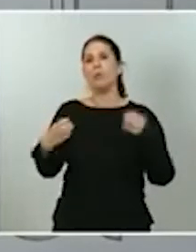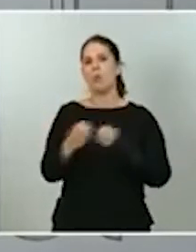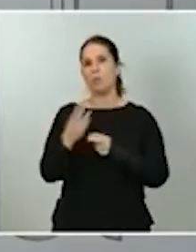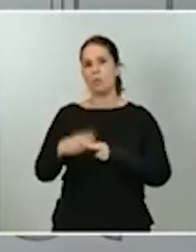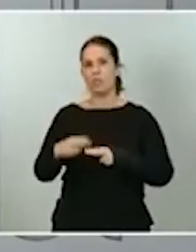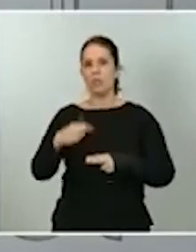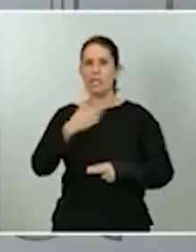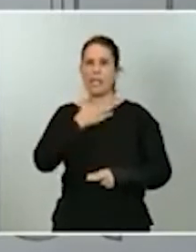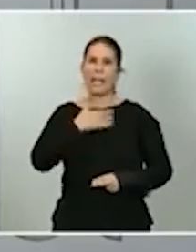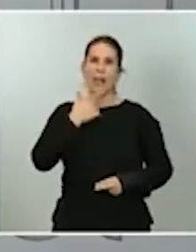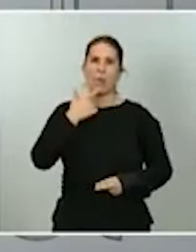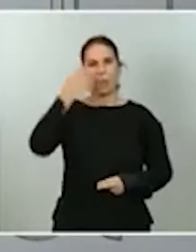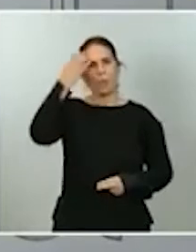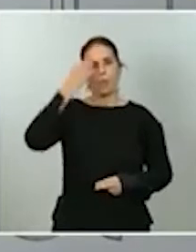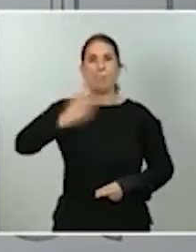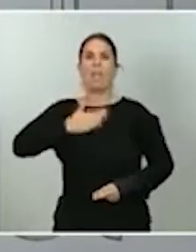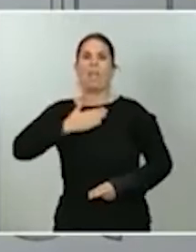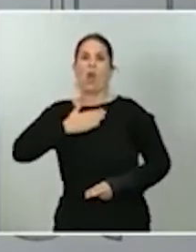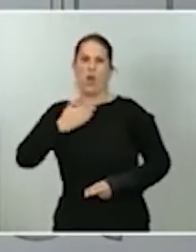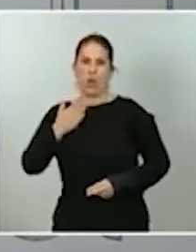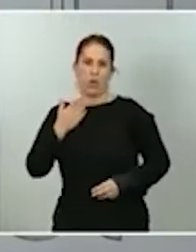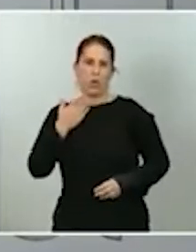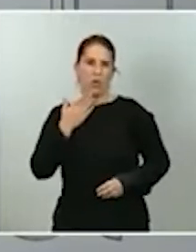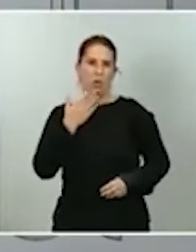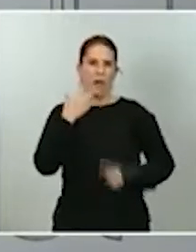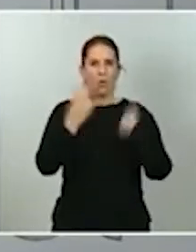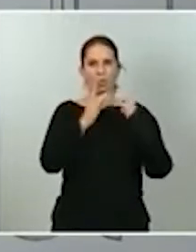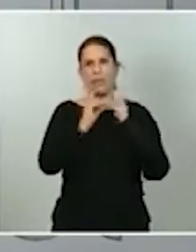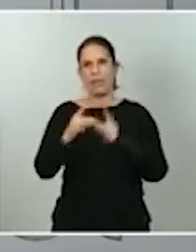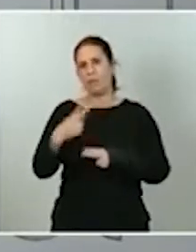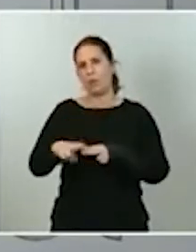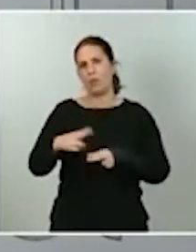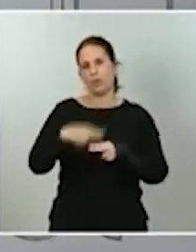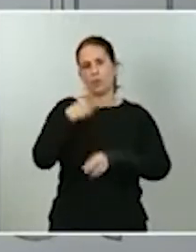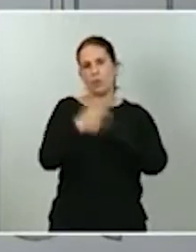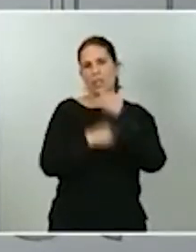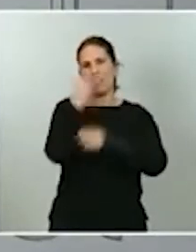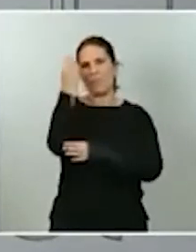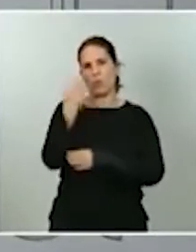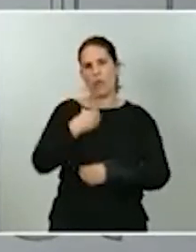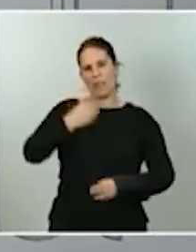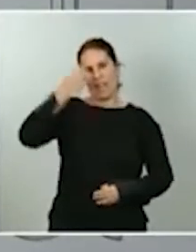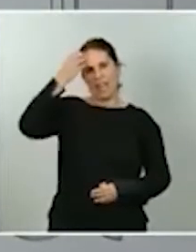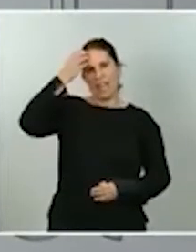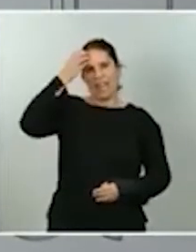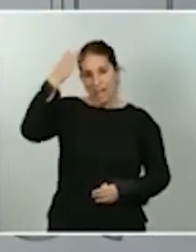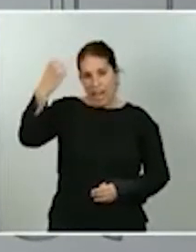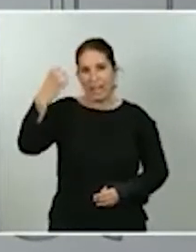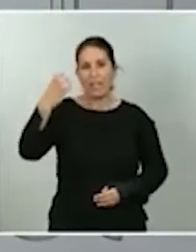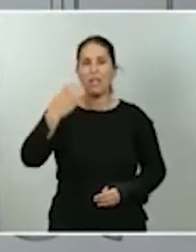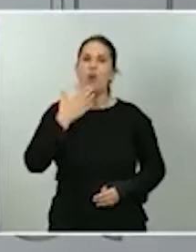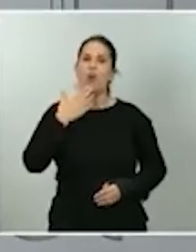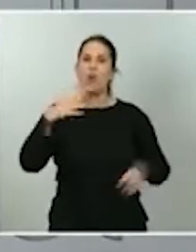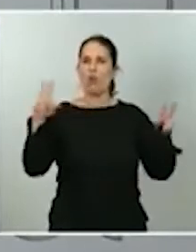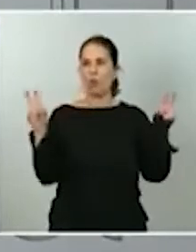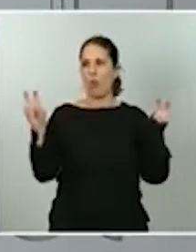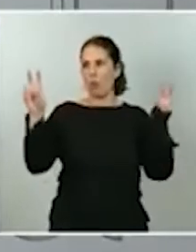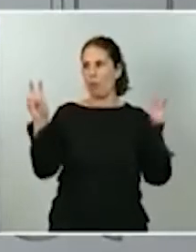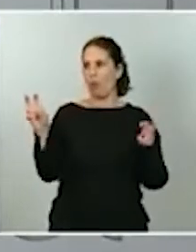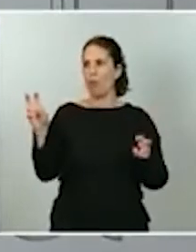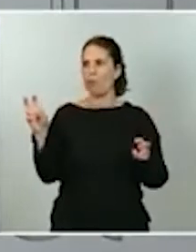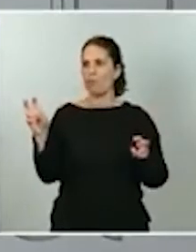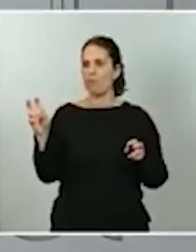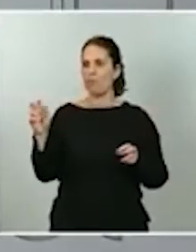algunos dirigentes políticos utilizan la figura del jefe del Estado para hacer guerra partidista